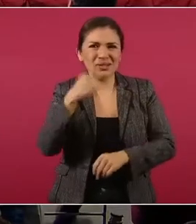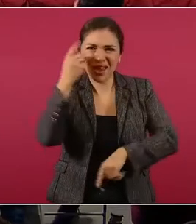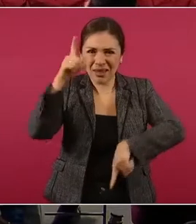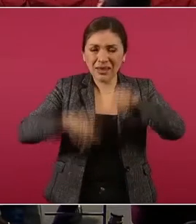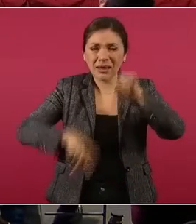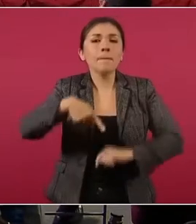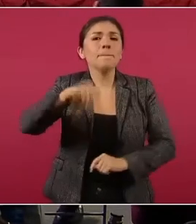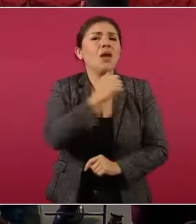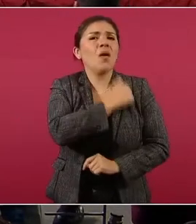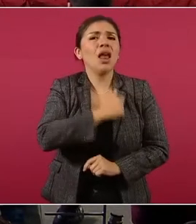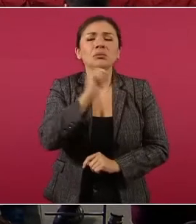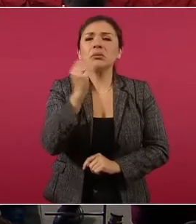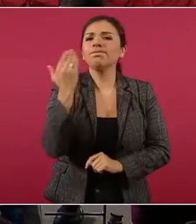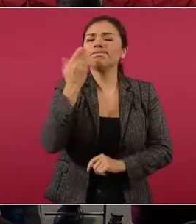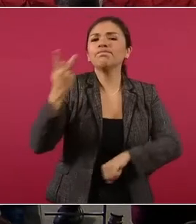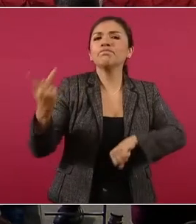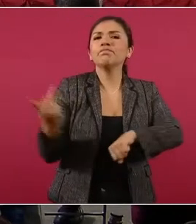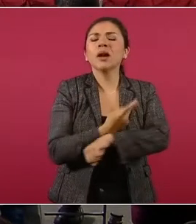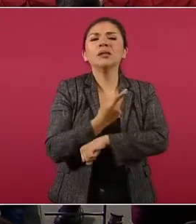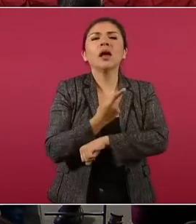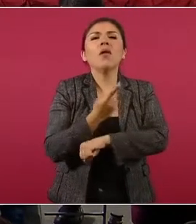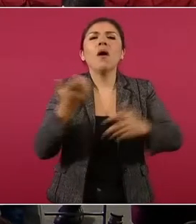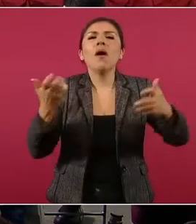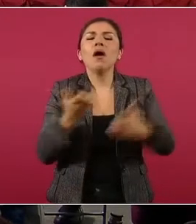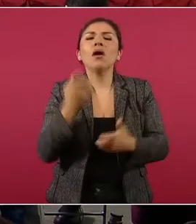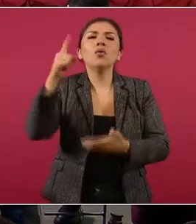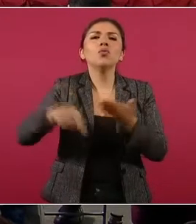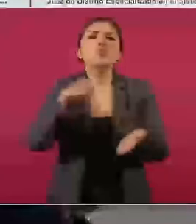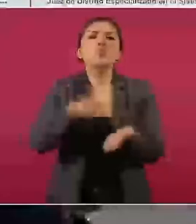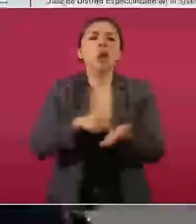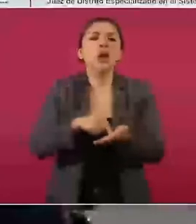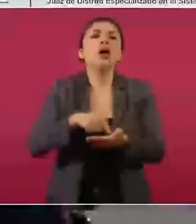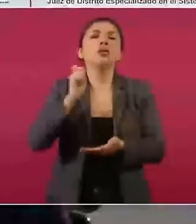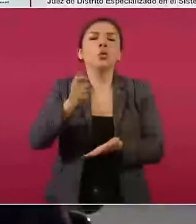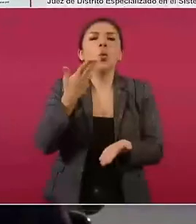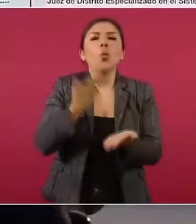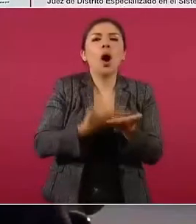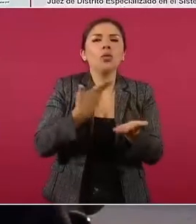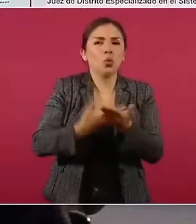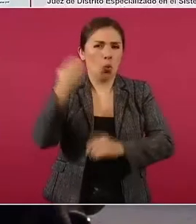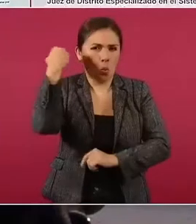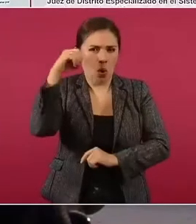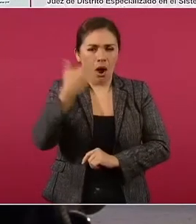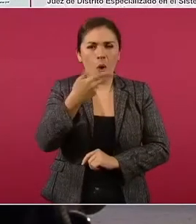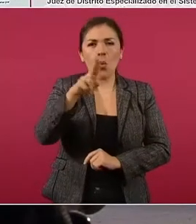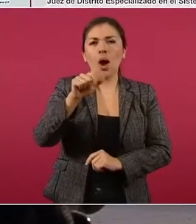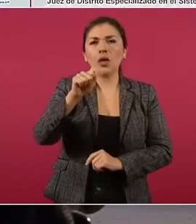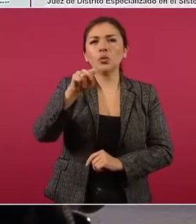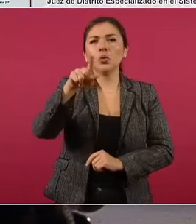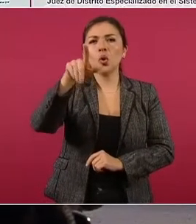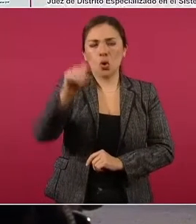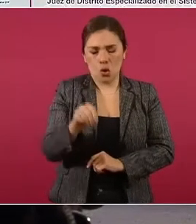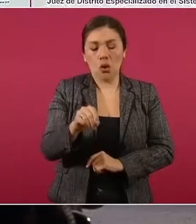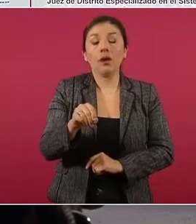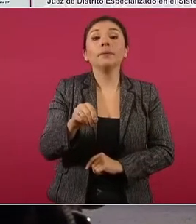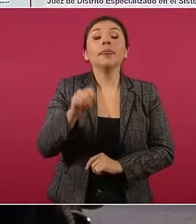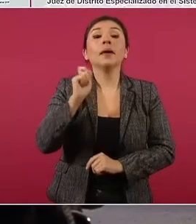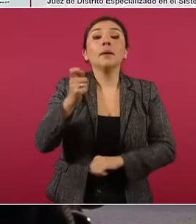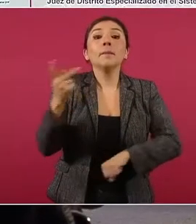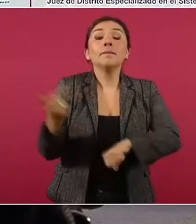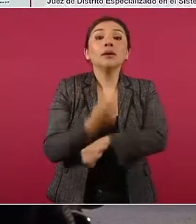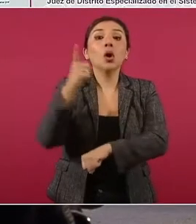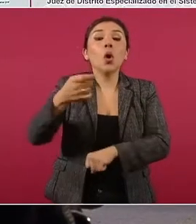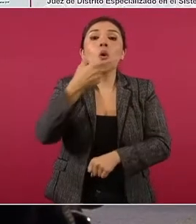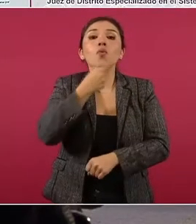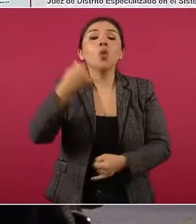operaciones que se llevó a cabo en Huatulco, en Oaxaca, un juez, el juez